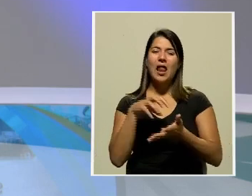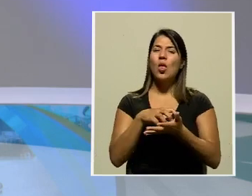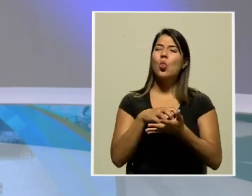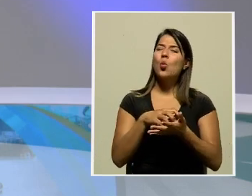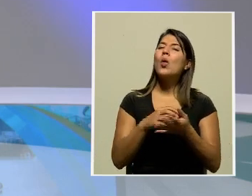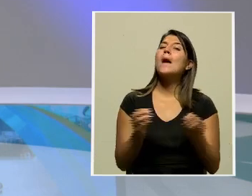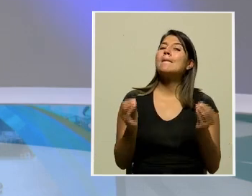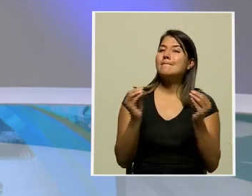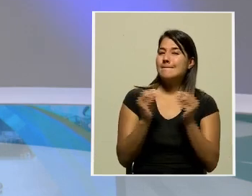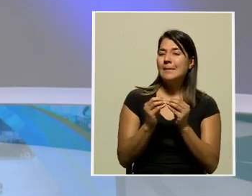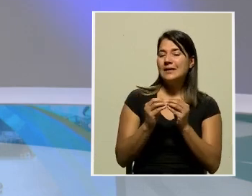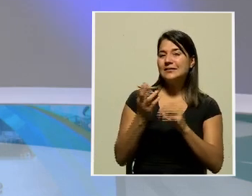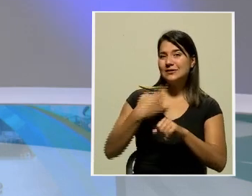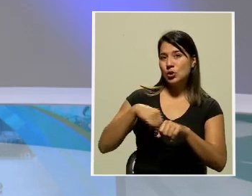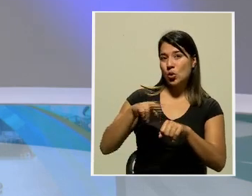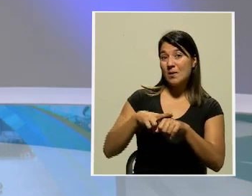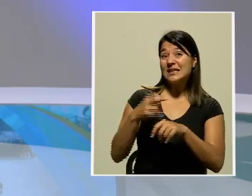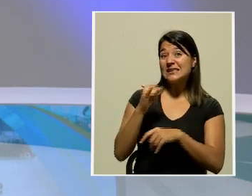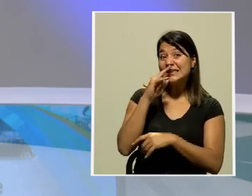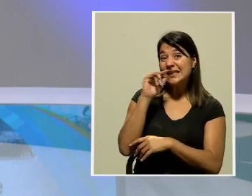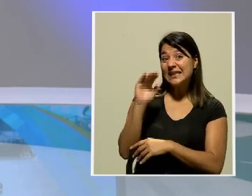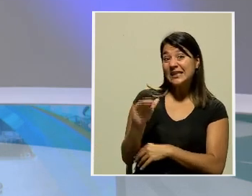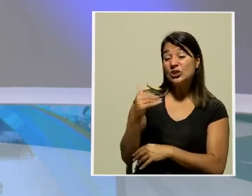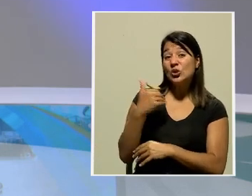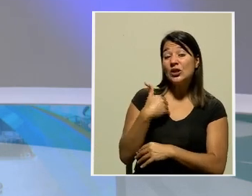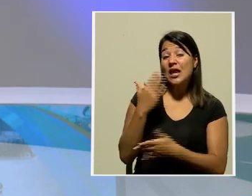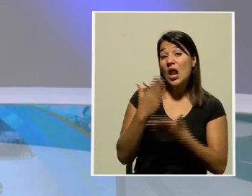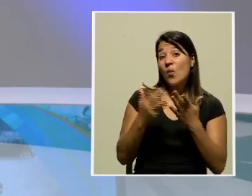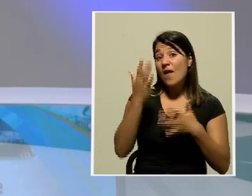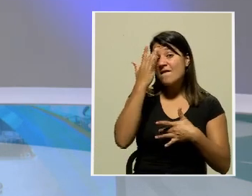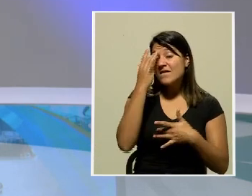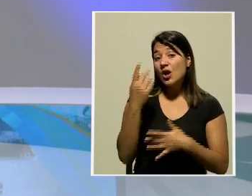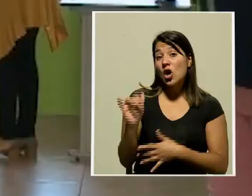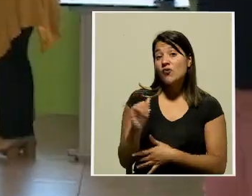son en el caso de los niños que tienen algún factor de riesgo.